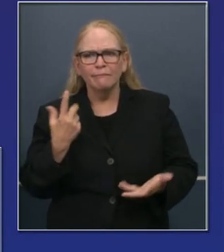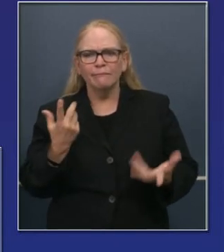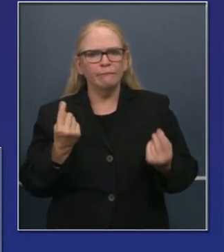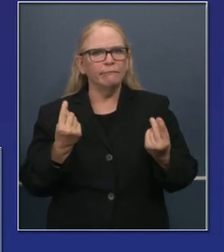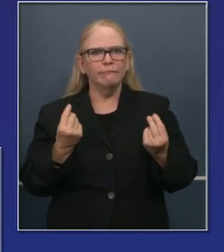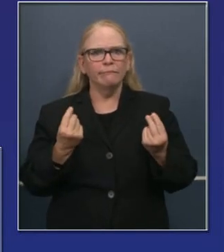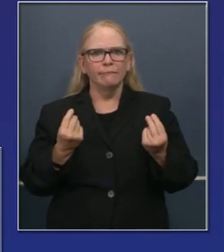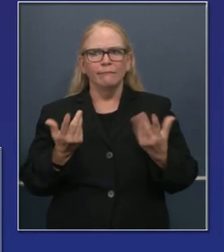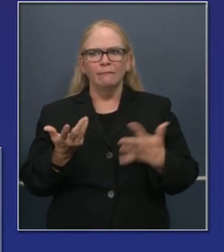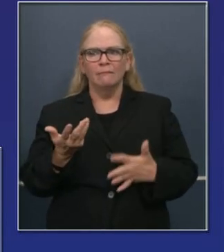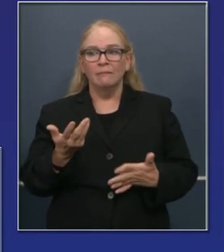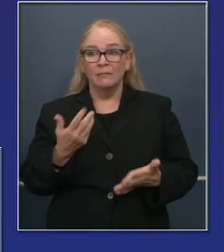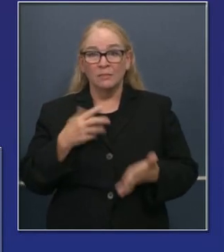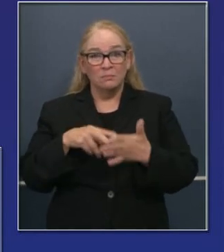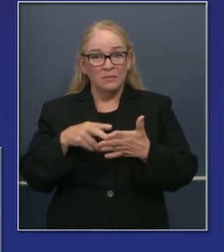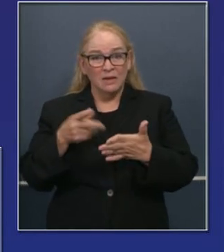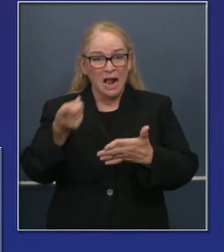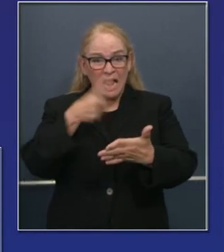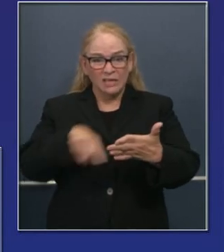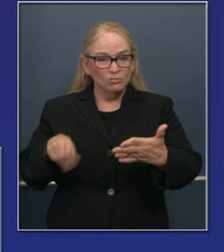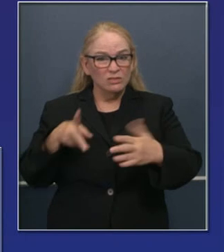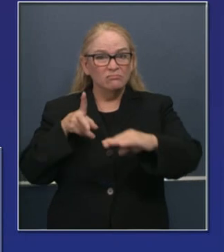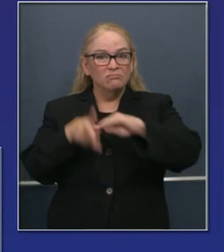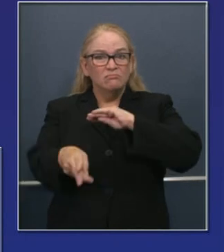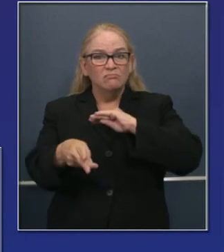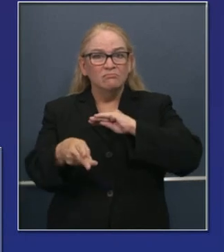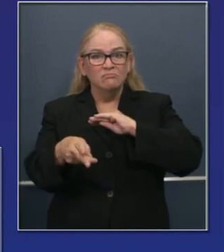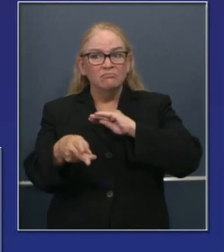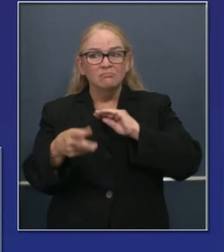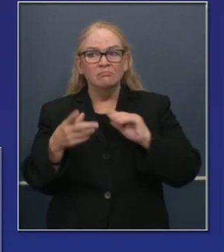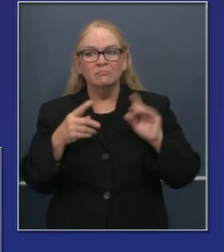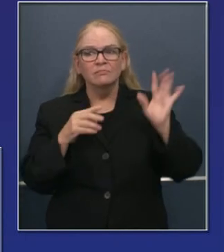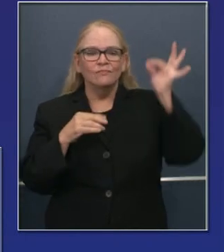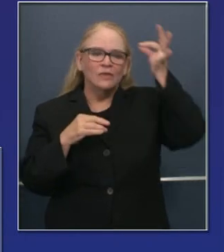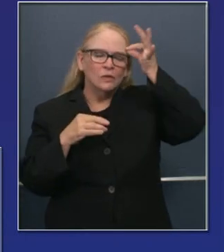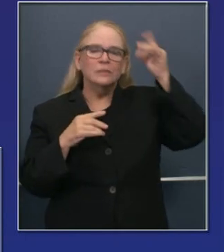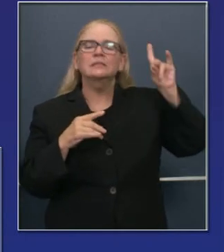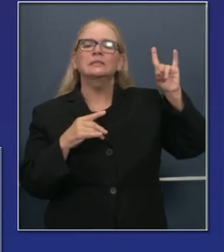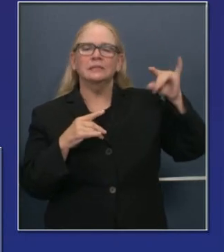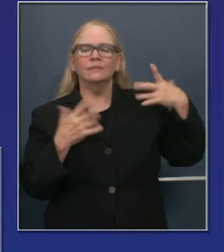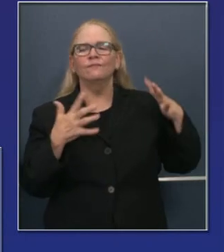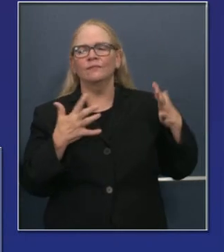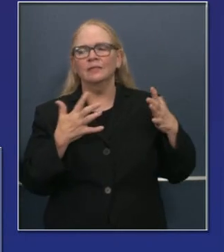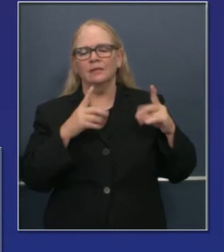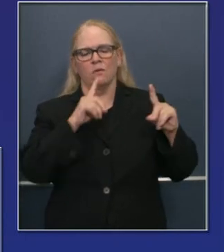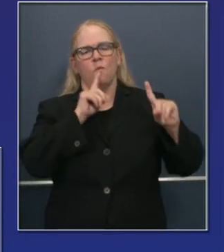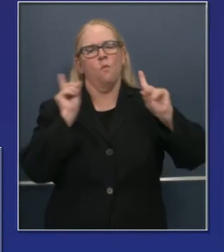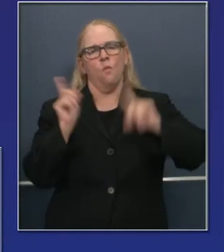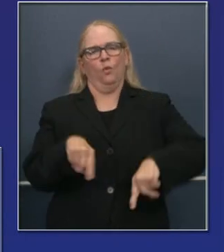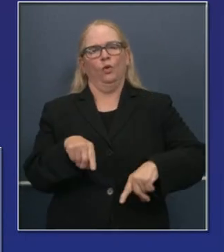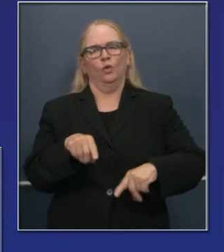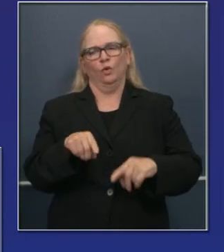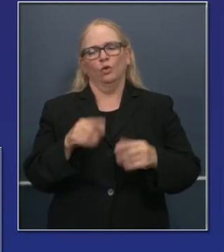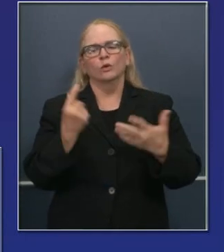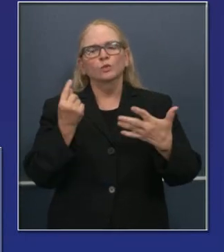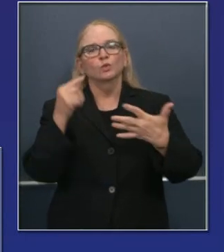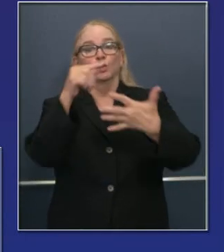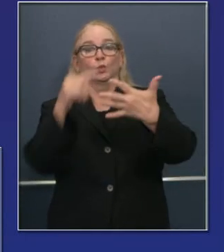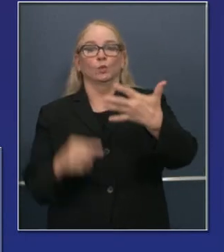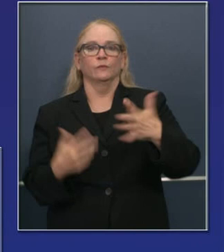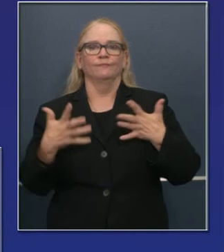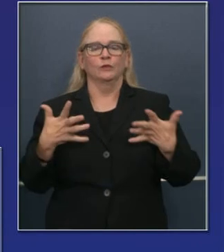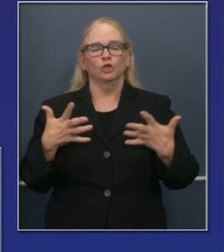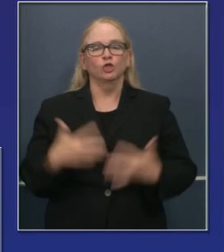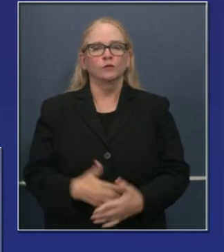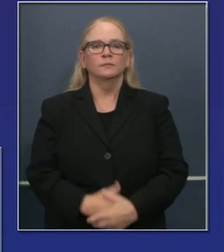finales de la semana próxima. Como consecuencia, el presidente presentó este memorándum presidencial en relación a la orden ejecutiva y